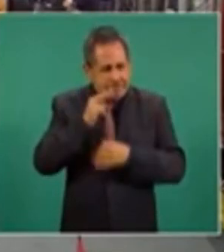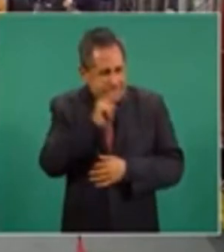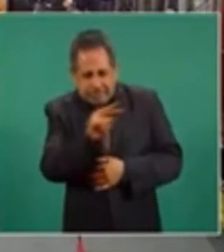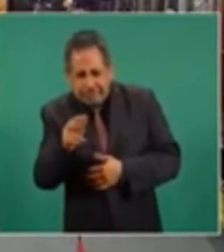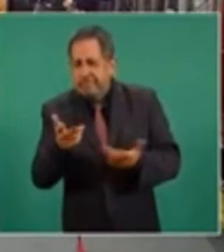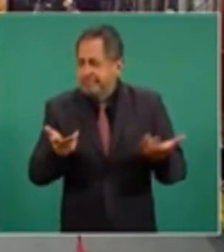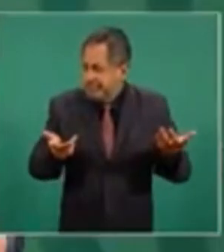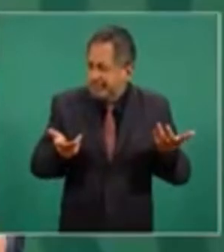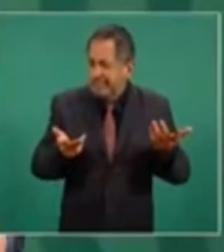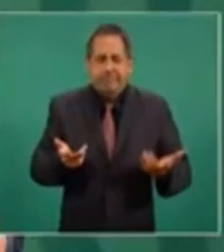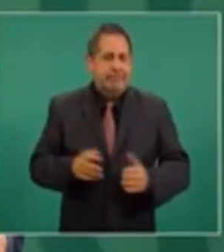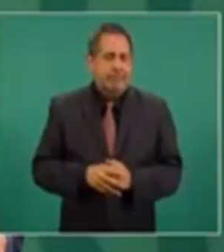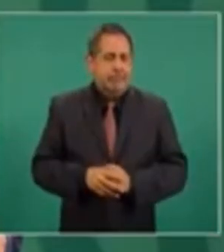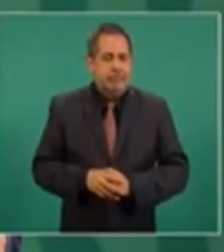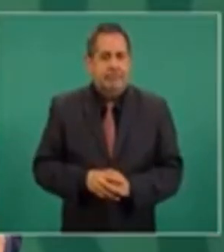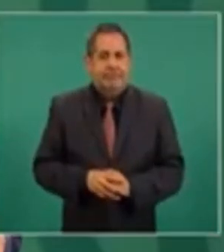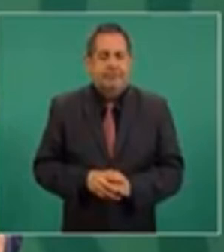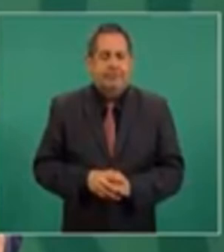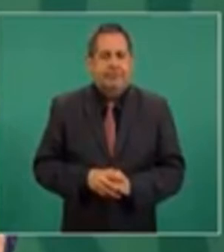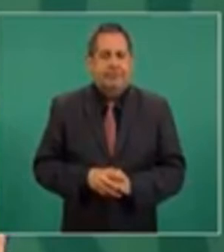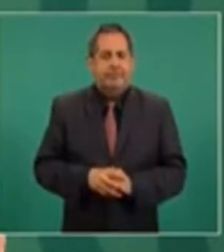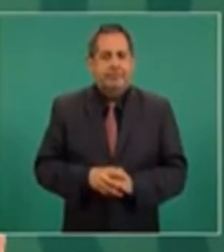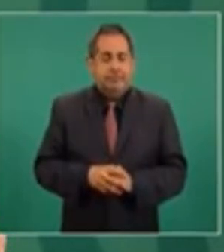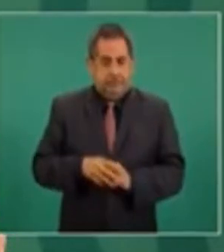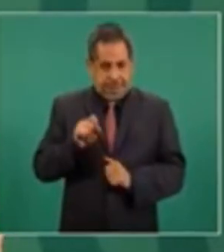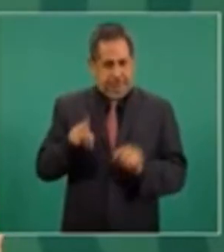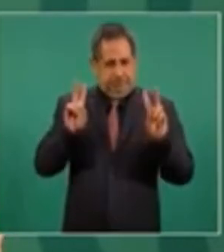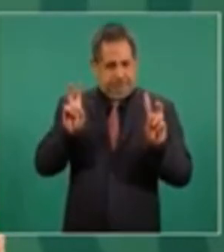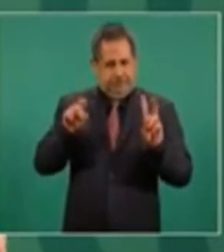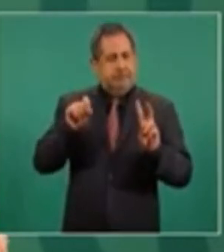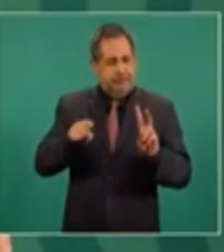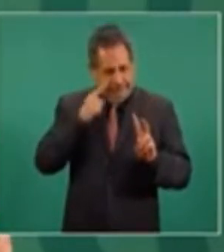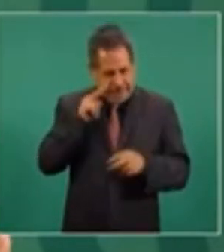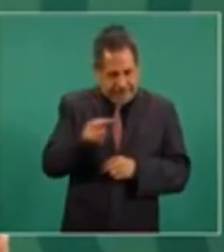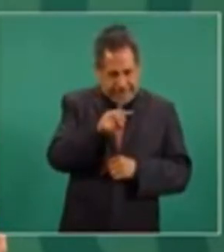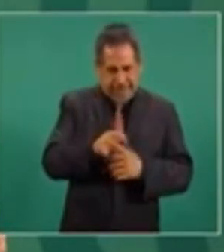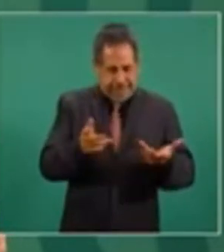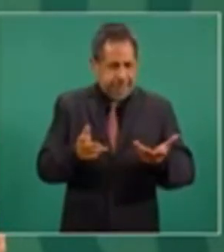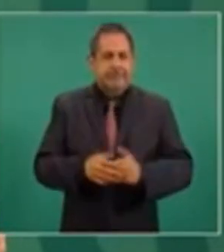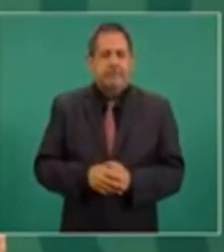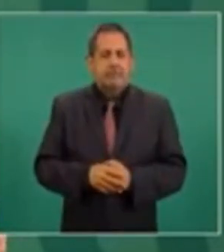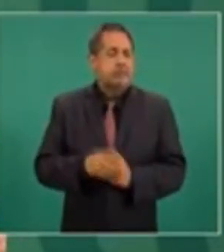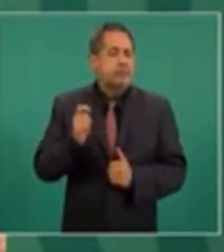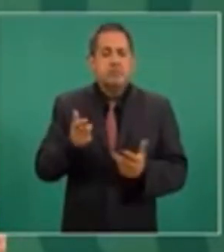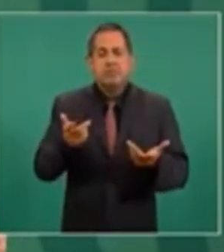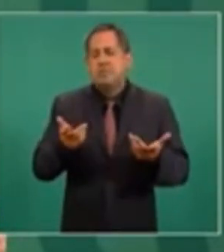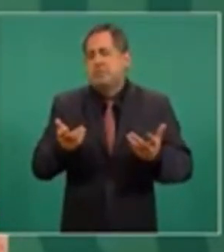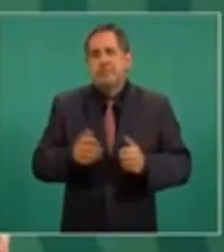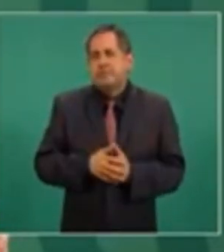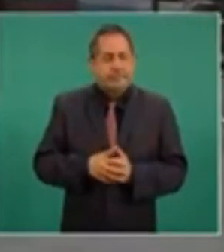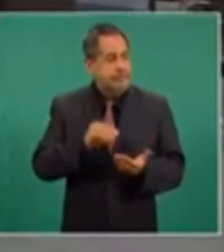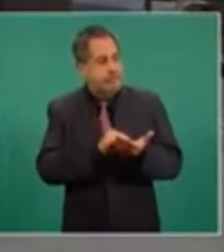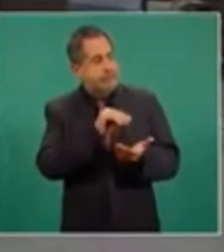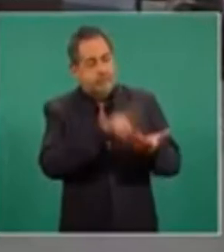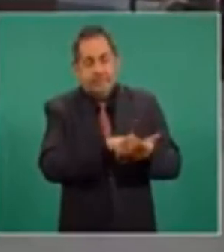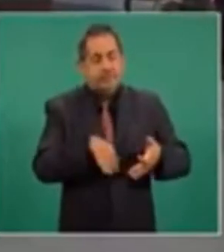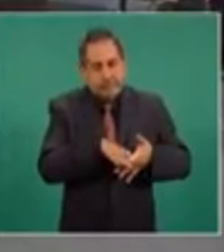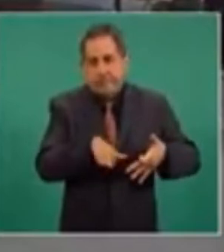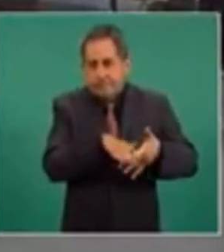sobre esto. Entonces, es permanente.